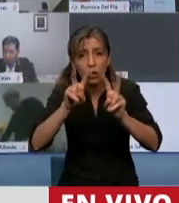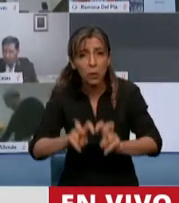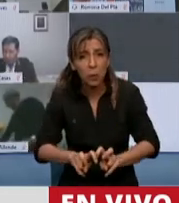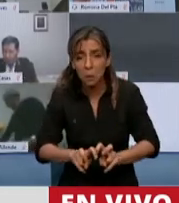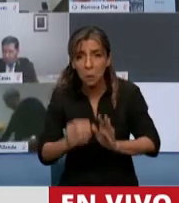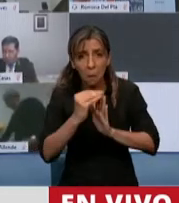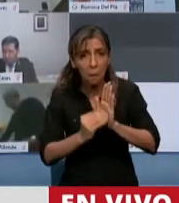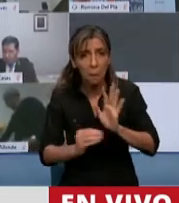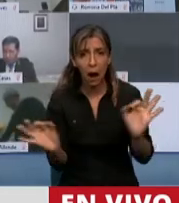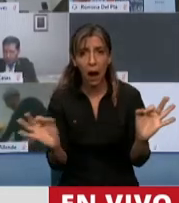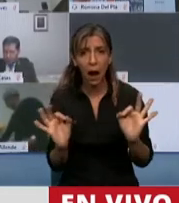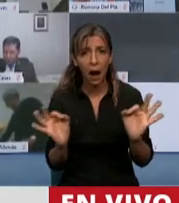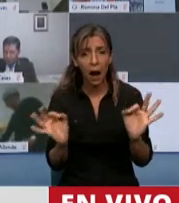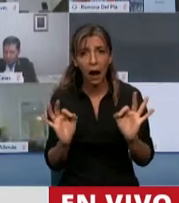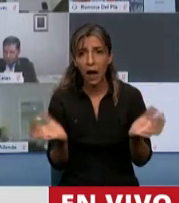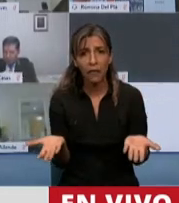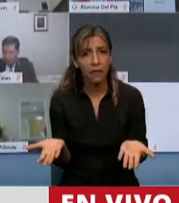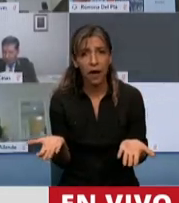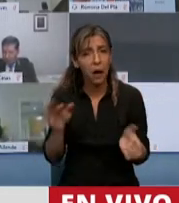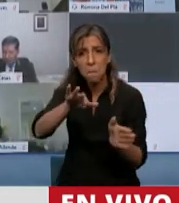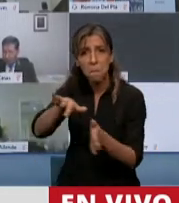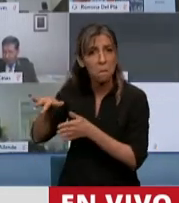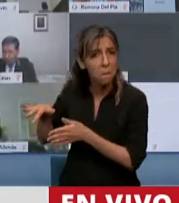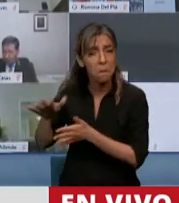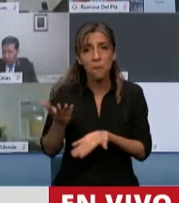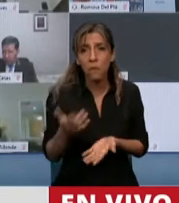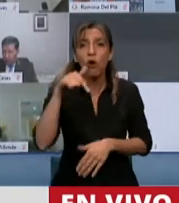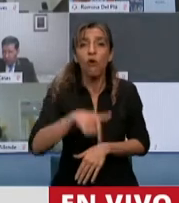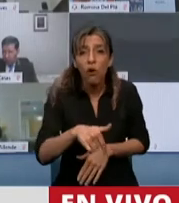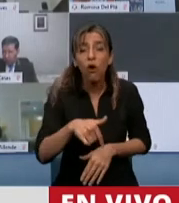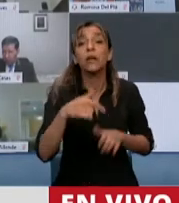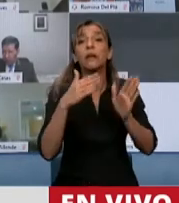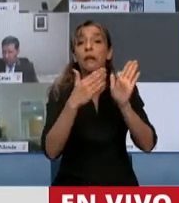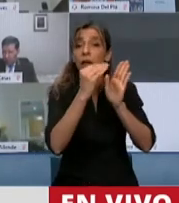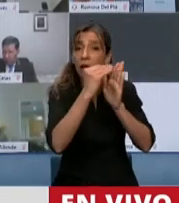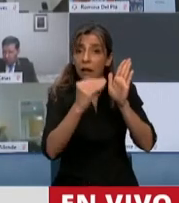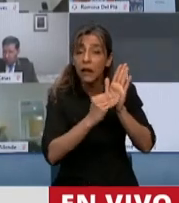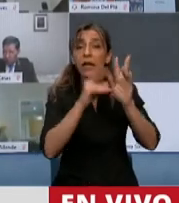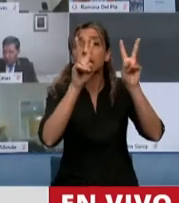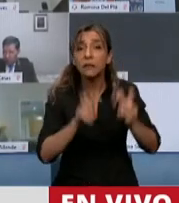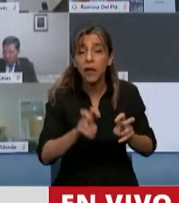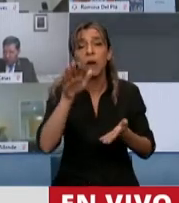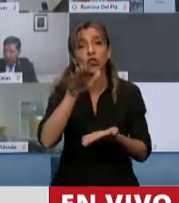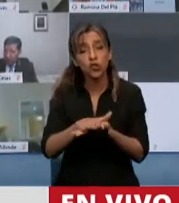eso. Hoy lo que sí está en el orden del día tiene que ver con las sanciones a la pesca ilegal, tiene que ver con